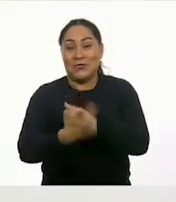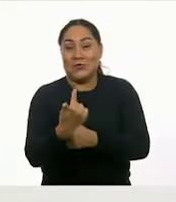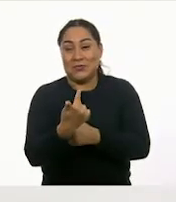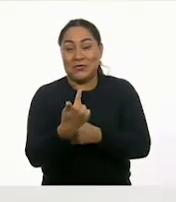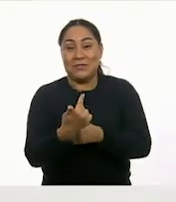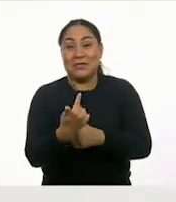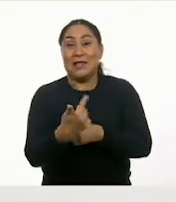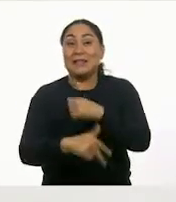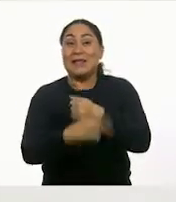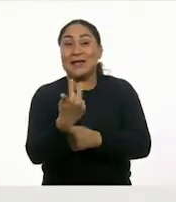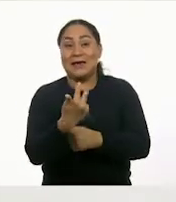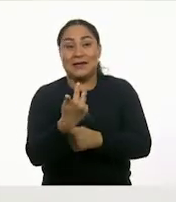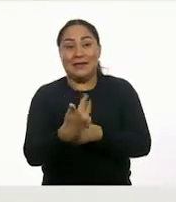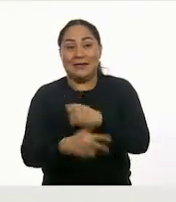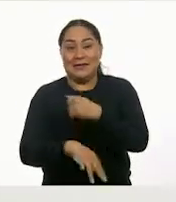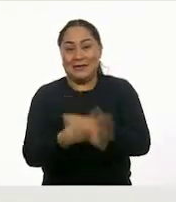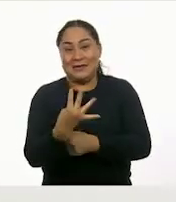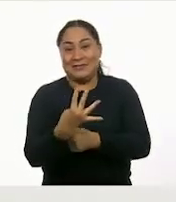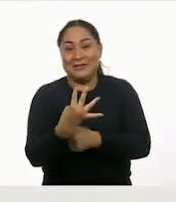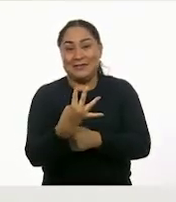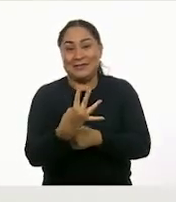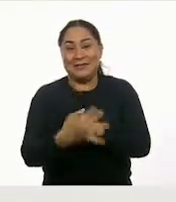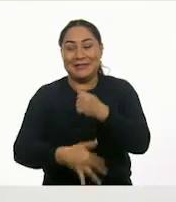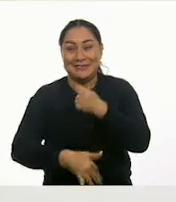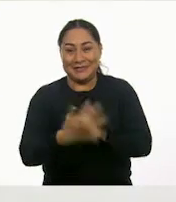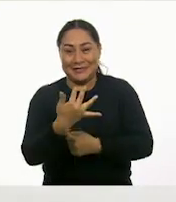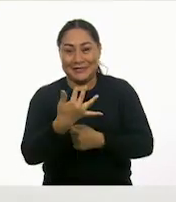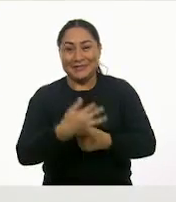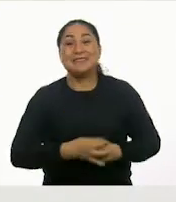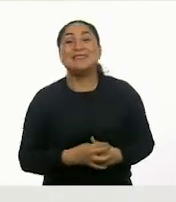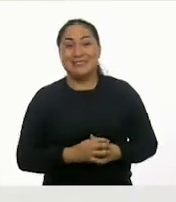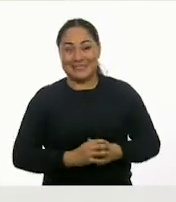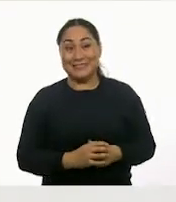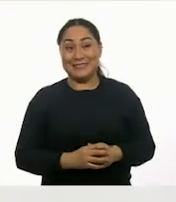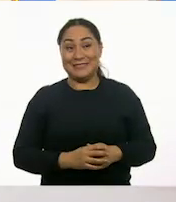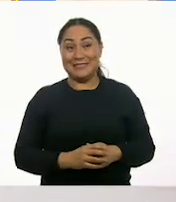doce, trece, catorce, quince.